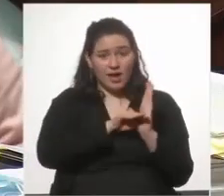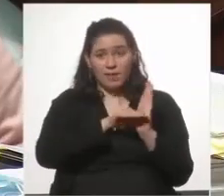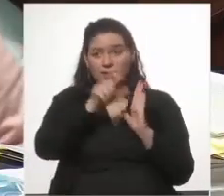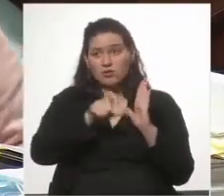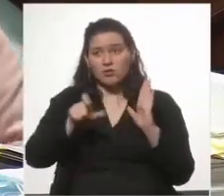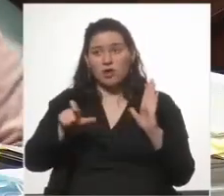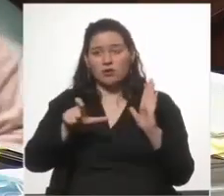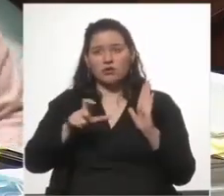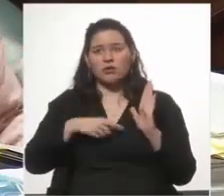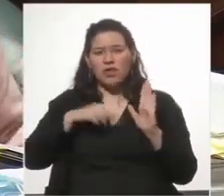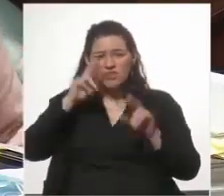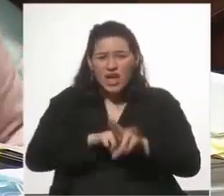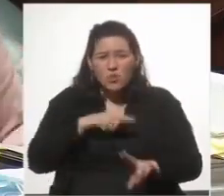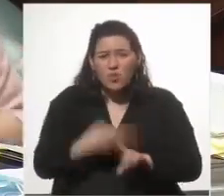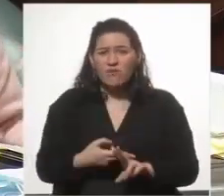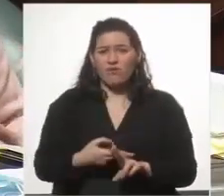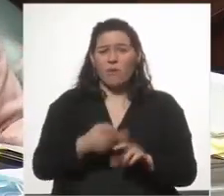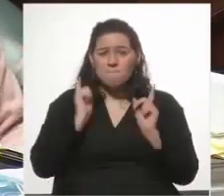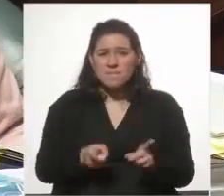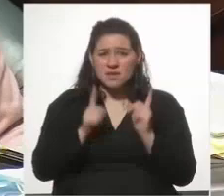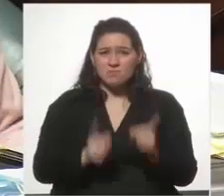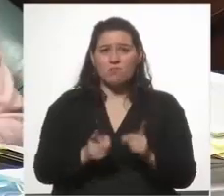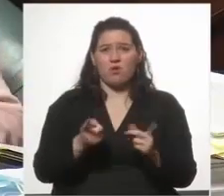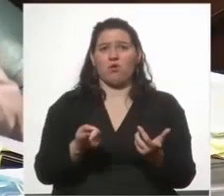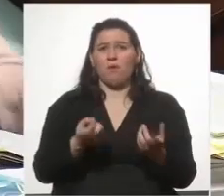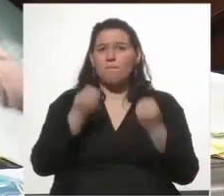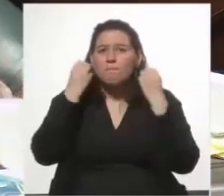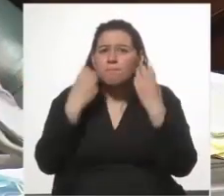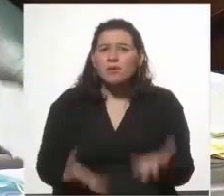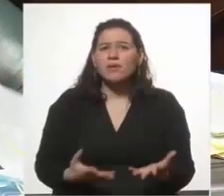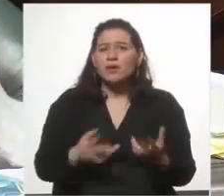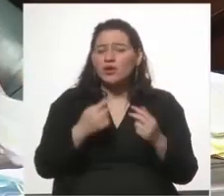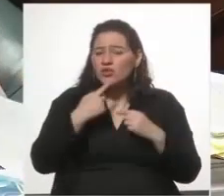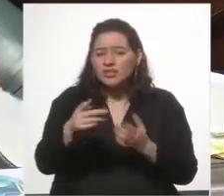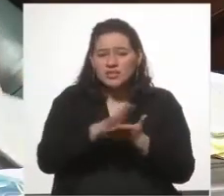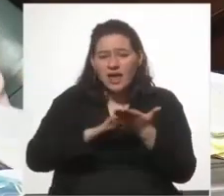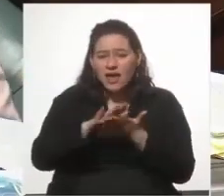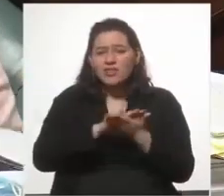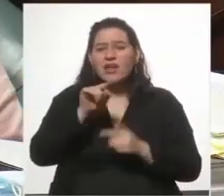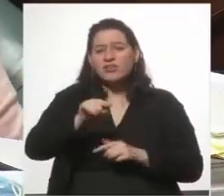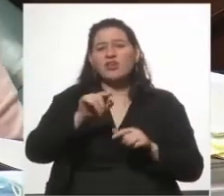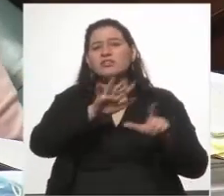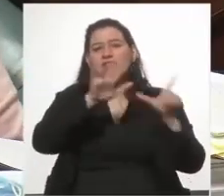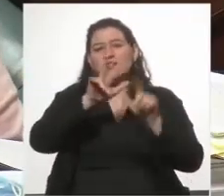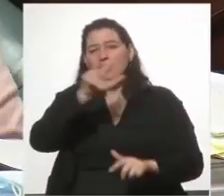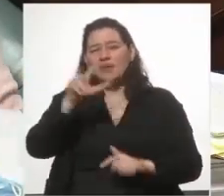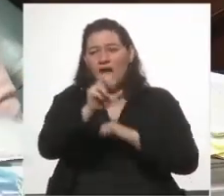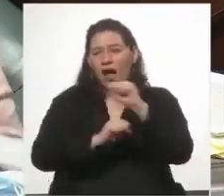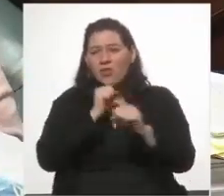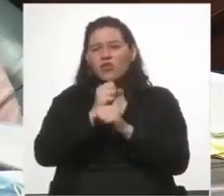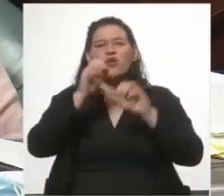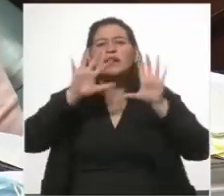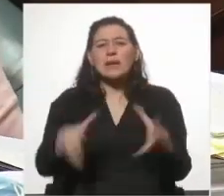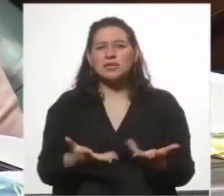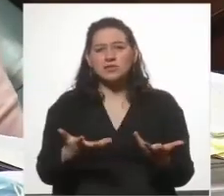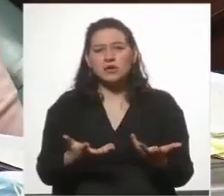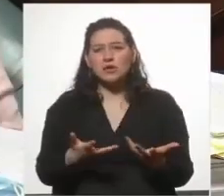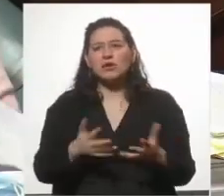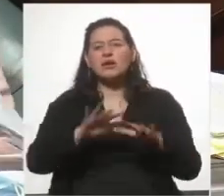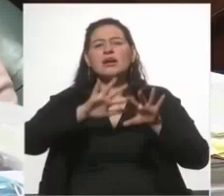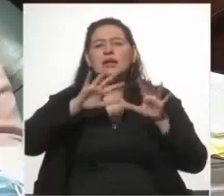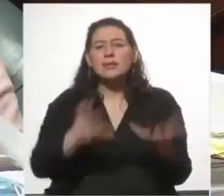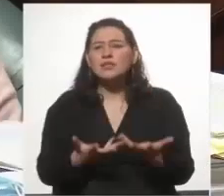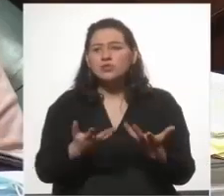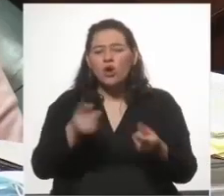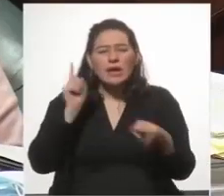y dije, ¿otra vez lo mismo? ¿Por qué no dicen? Esto era en el 73. ¿Qué pasó? ¿Qué